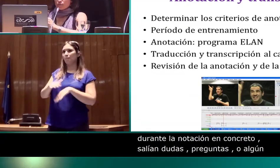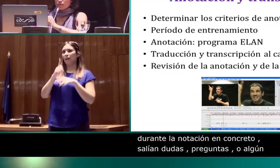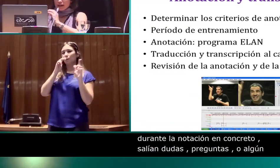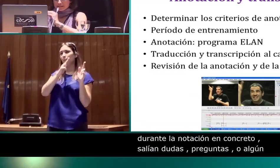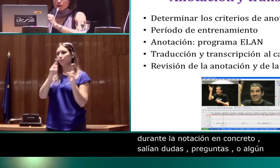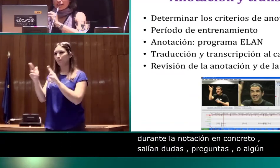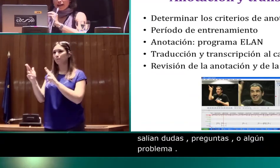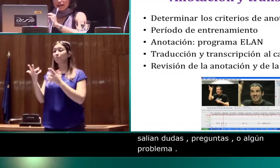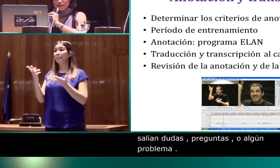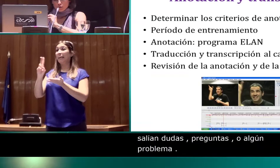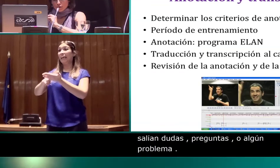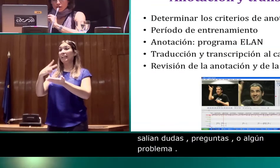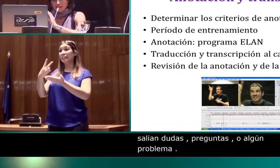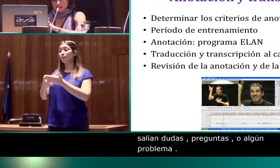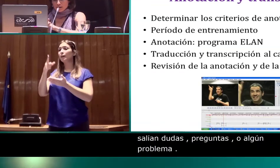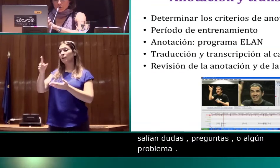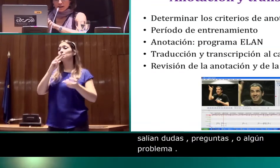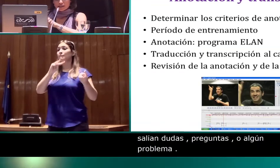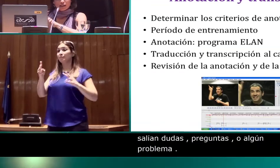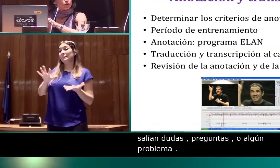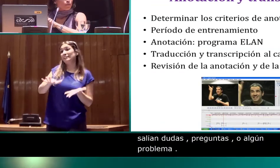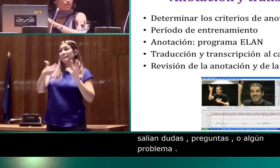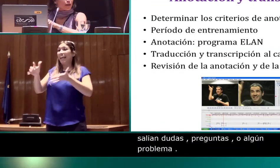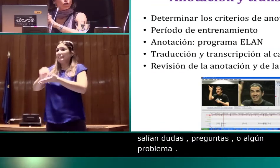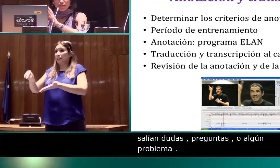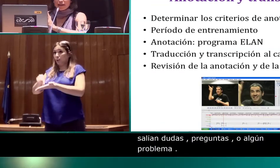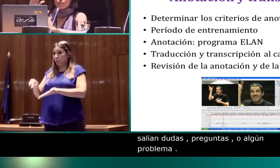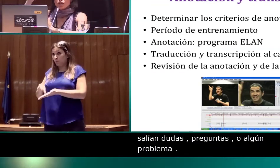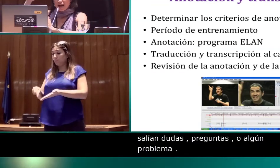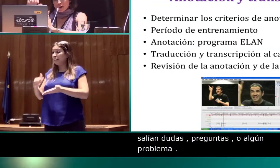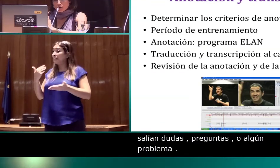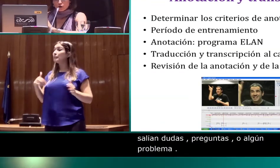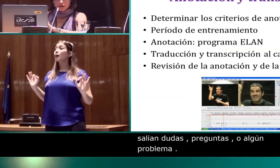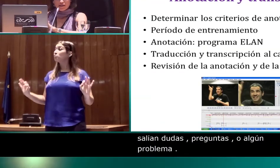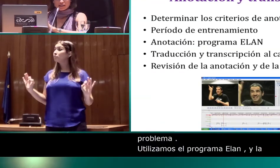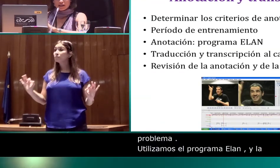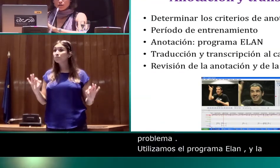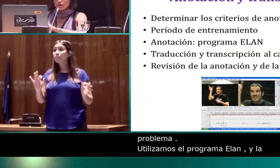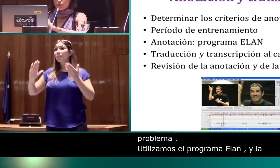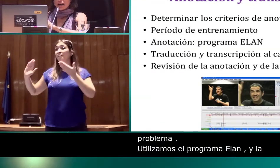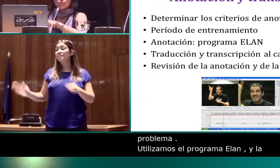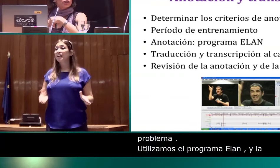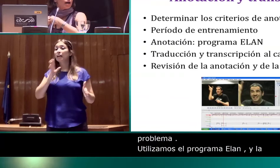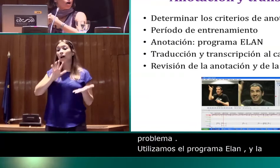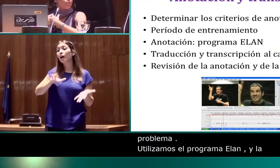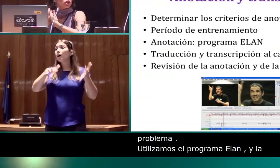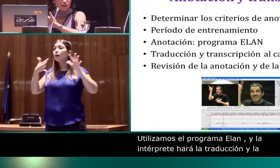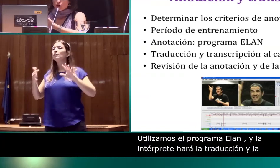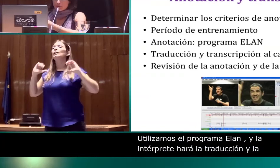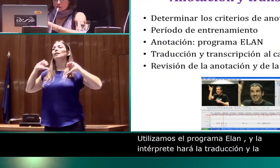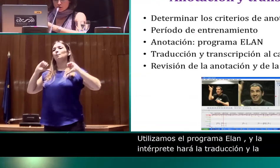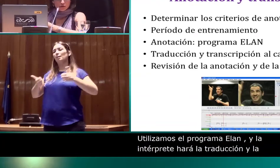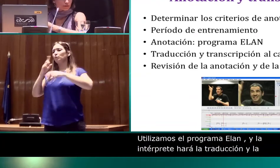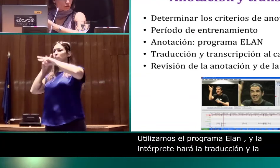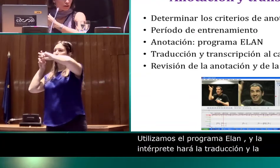Y la intérprete hará la traducción y la transcripción al escrito. Y una vez hayamos acabado con toda la fase de la anotación, haremos la posterior